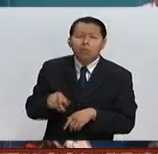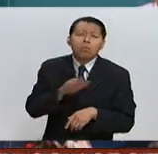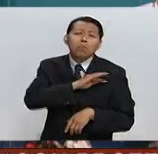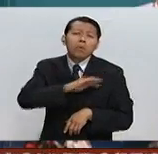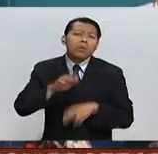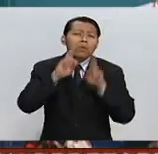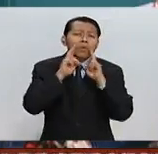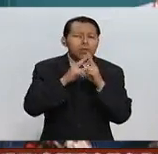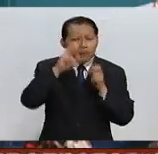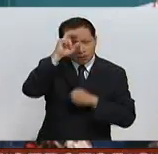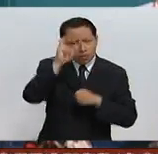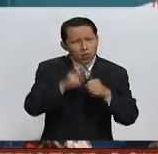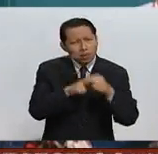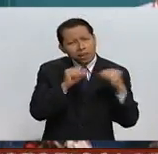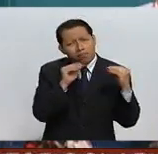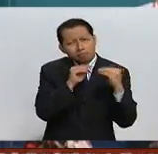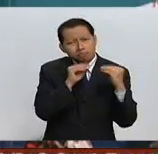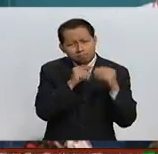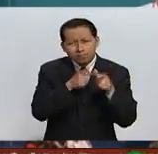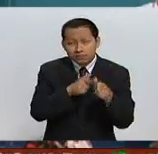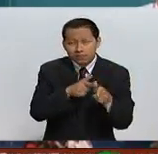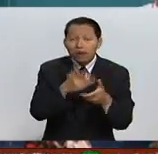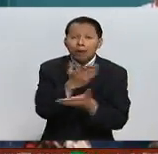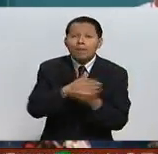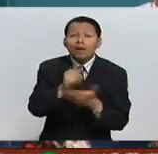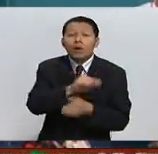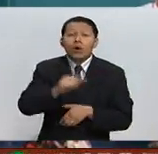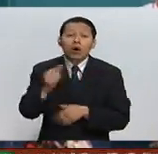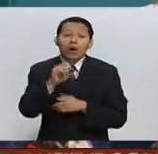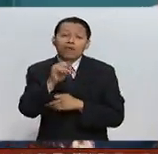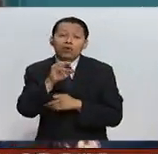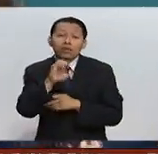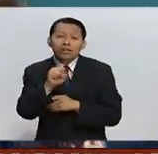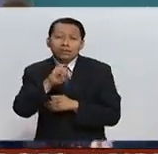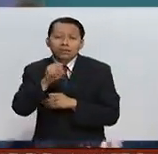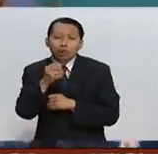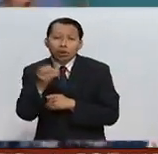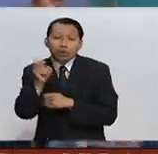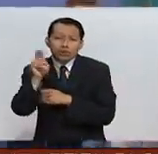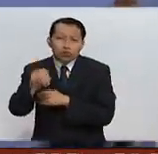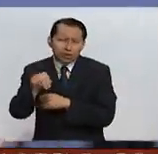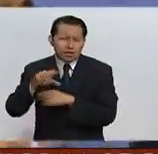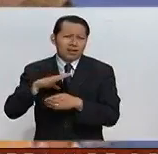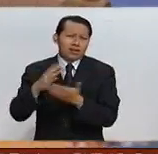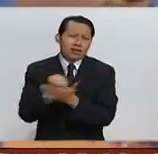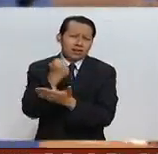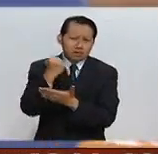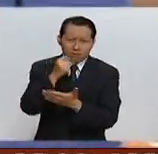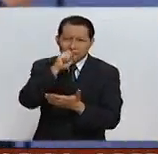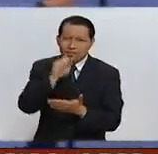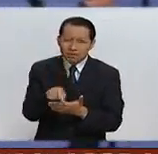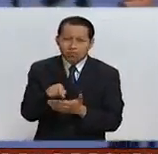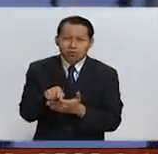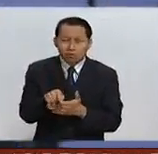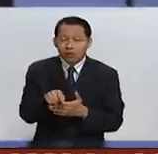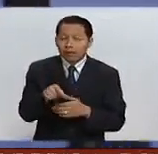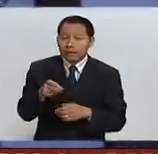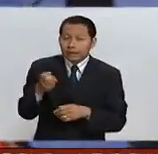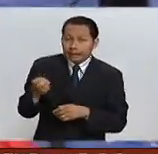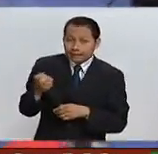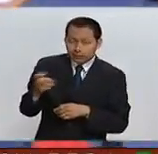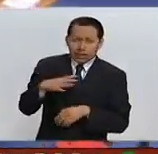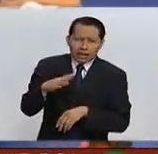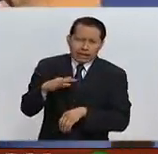Europea. Y también tenemos, por el otro lado, a Boris Johnson, que es un ganador de este referendo. Él fue uno de los